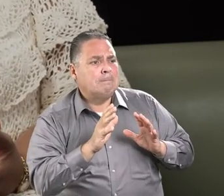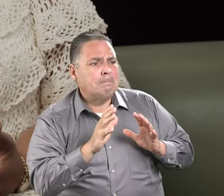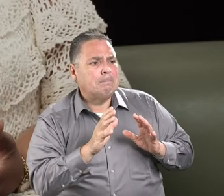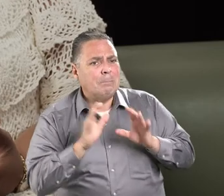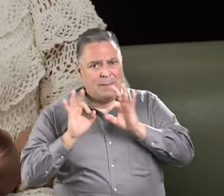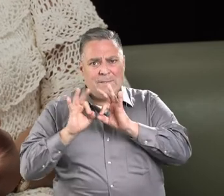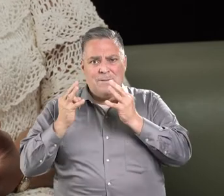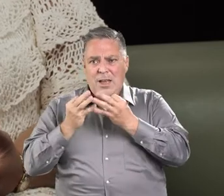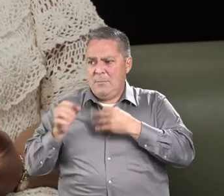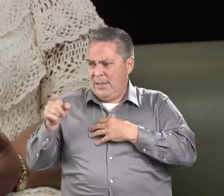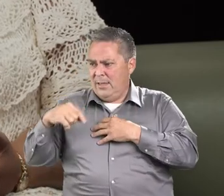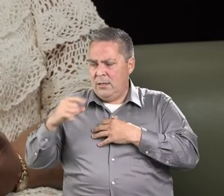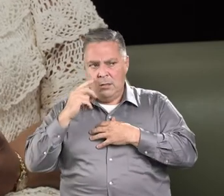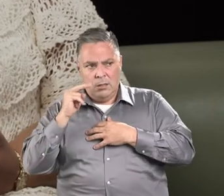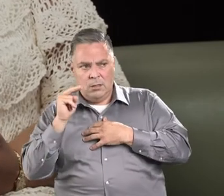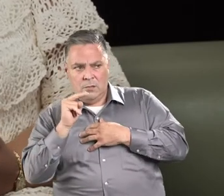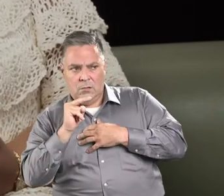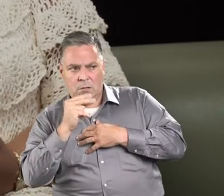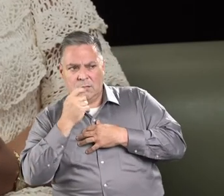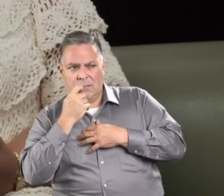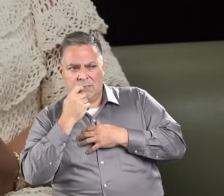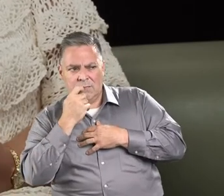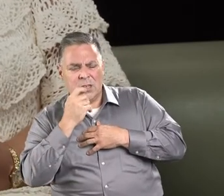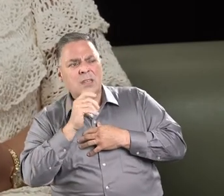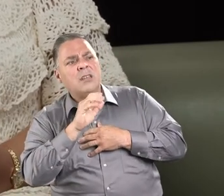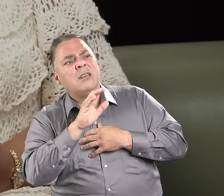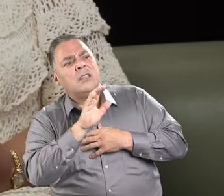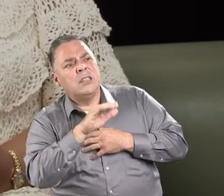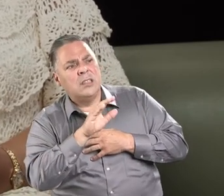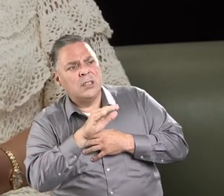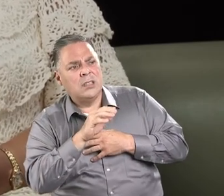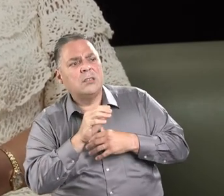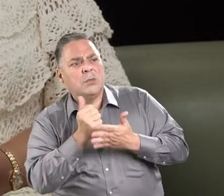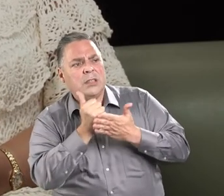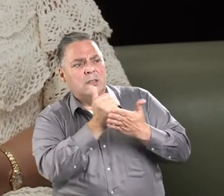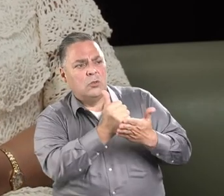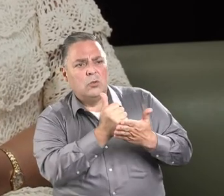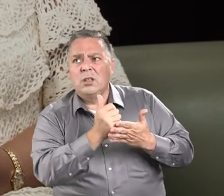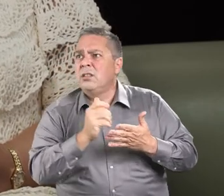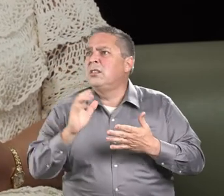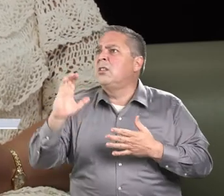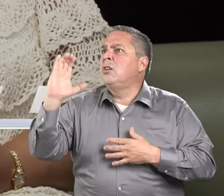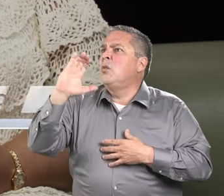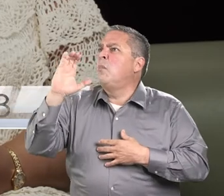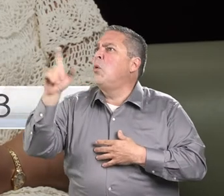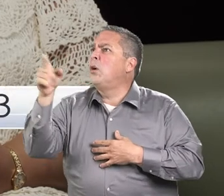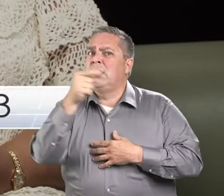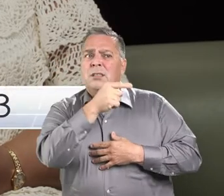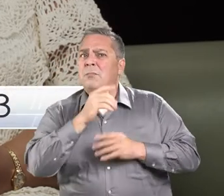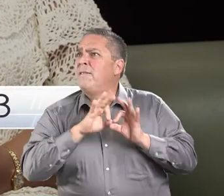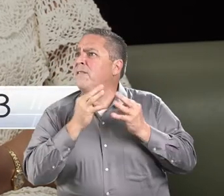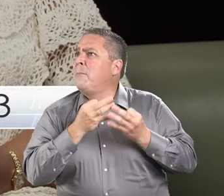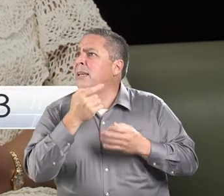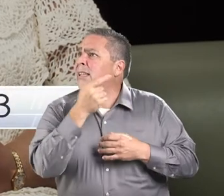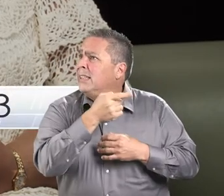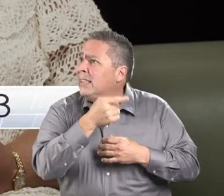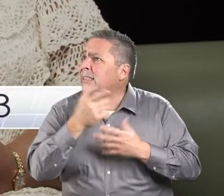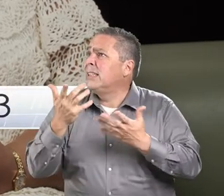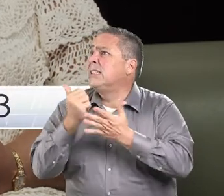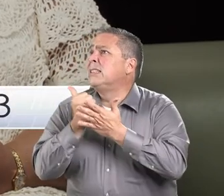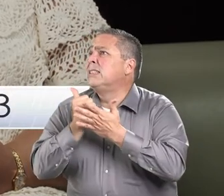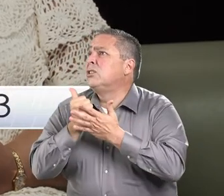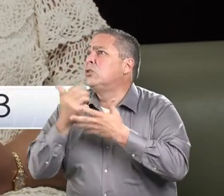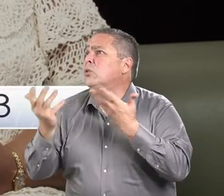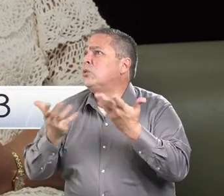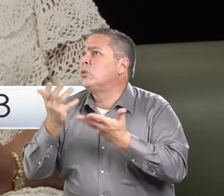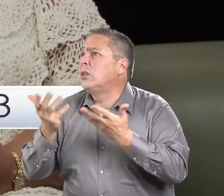identificando estos cambios drásticos de conducta. Busque ayuda. Tenemos la línea Paz de AMSCA, que es la